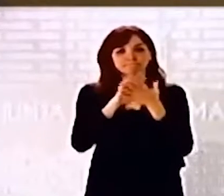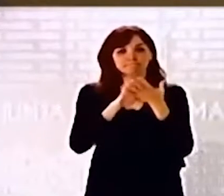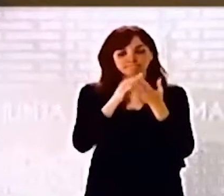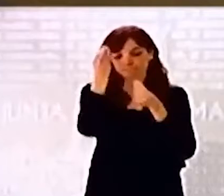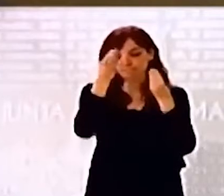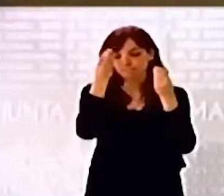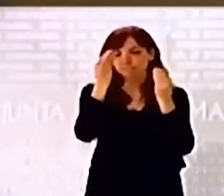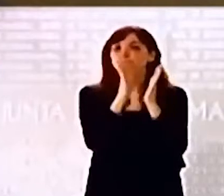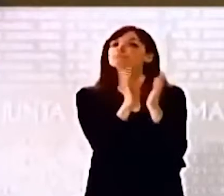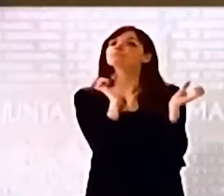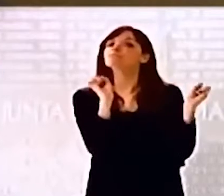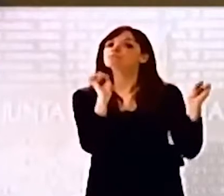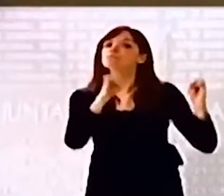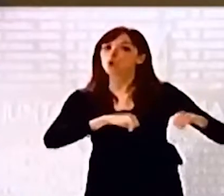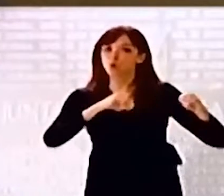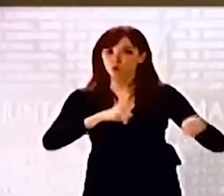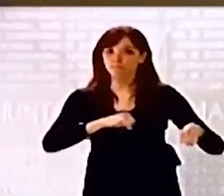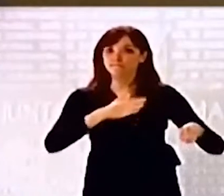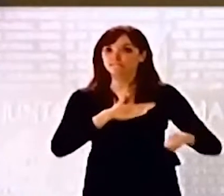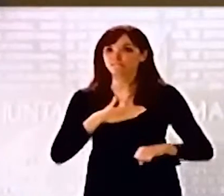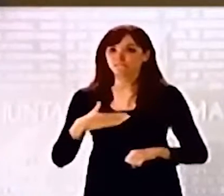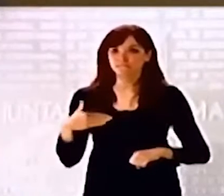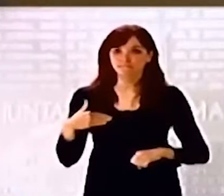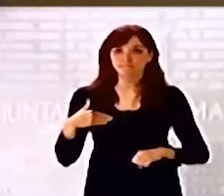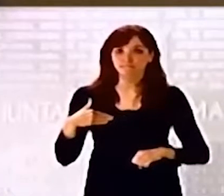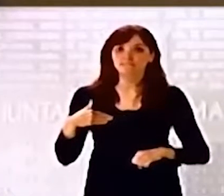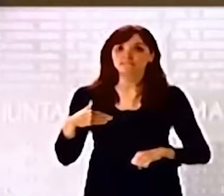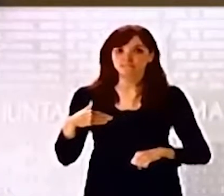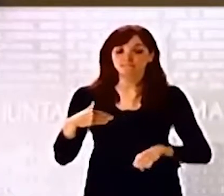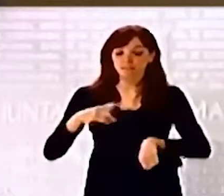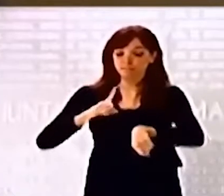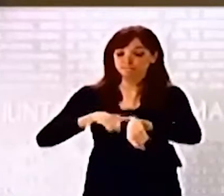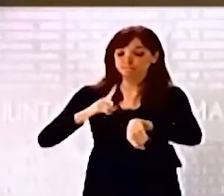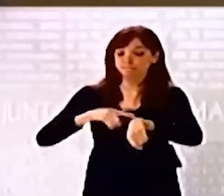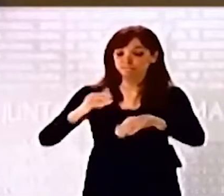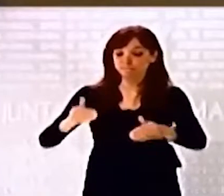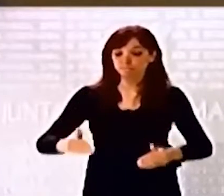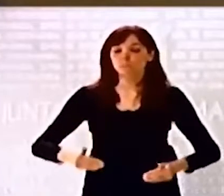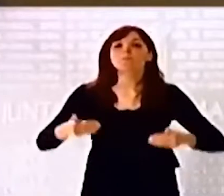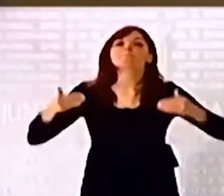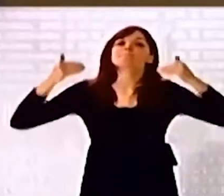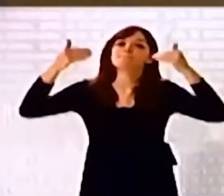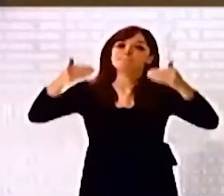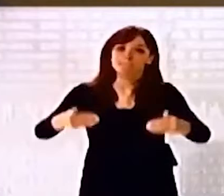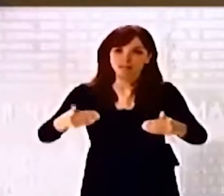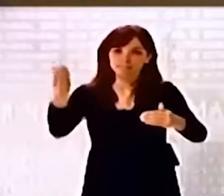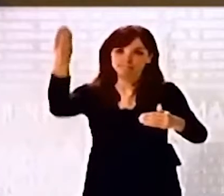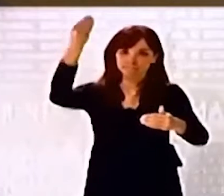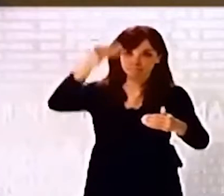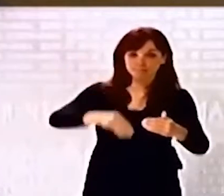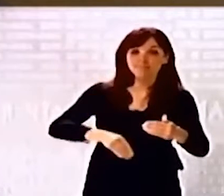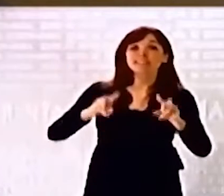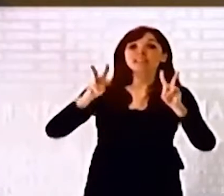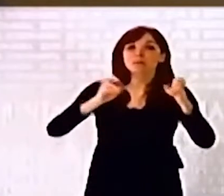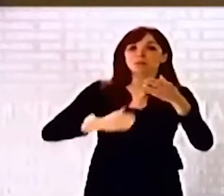llegado al acuerdo de prorrogar el aislamiento de